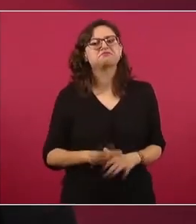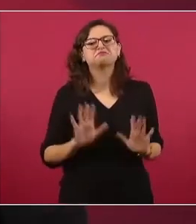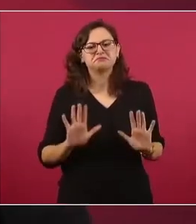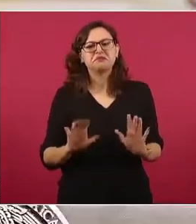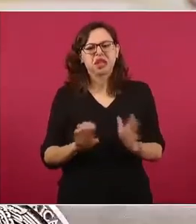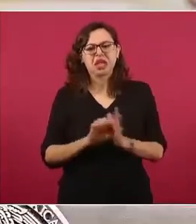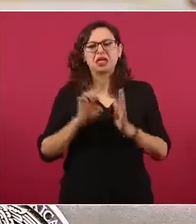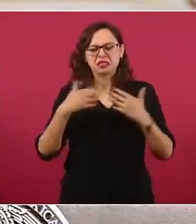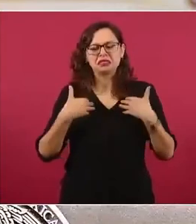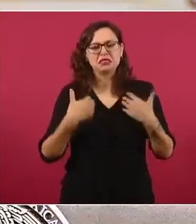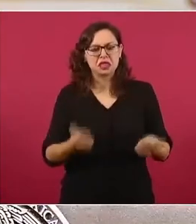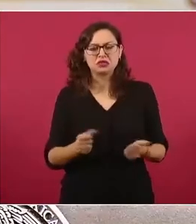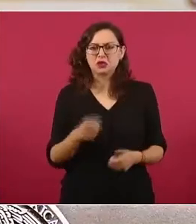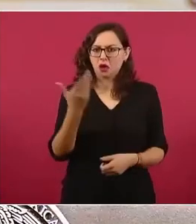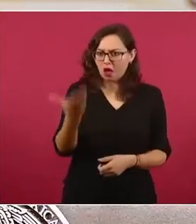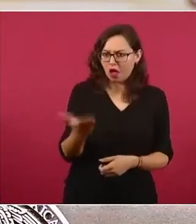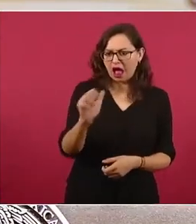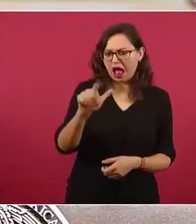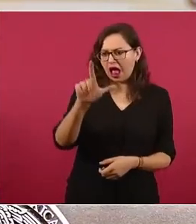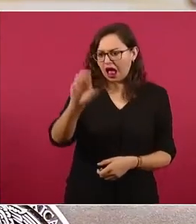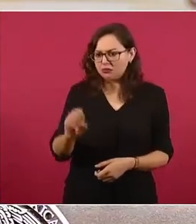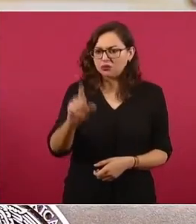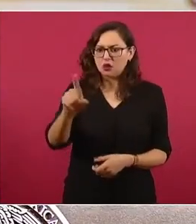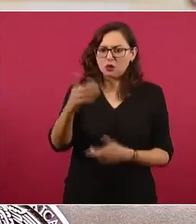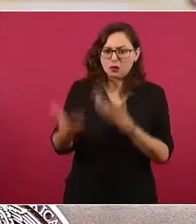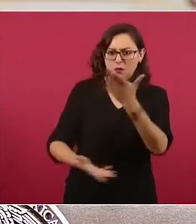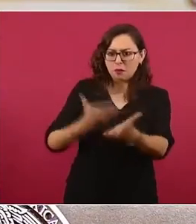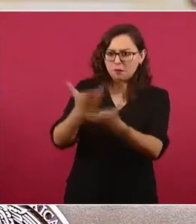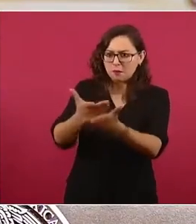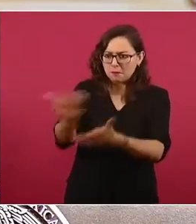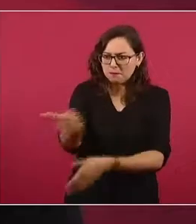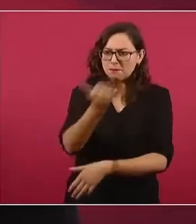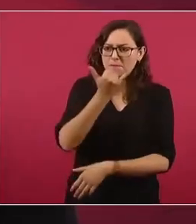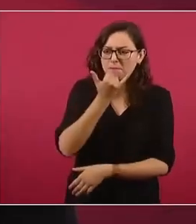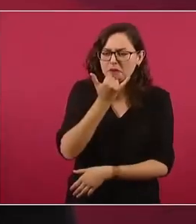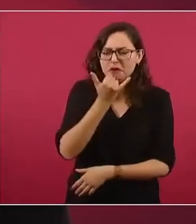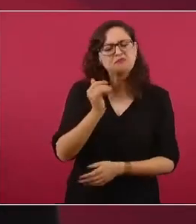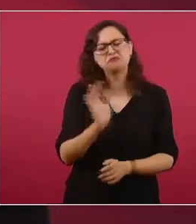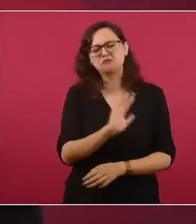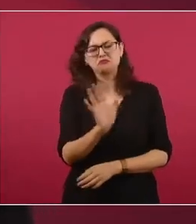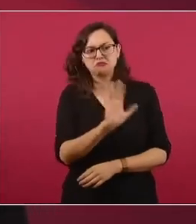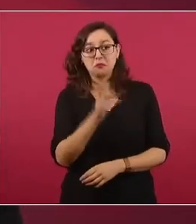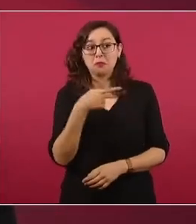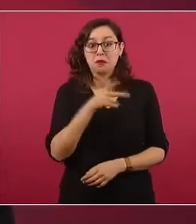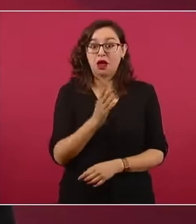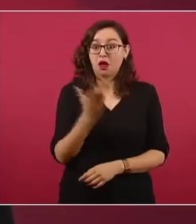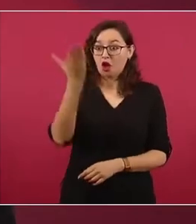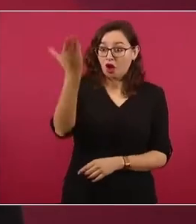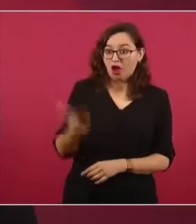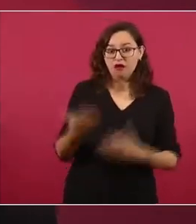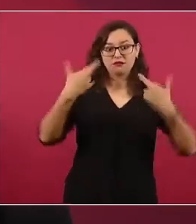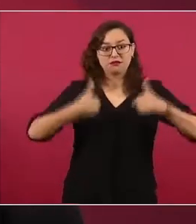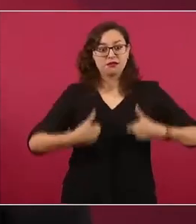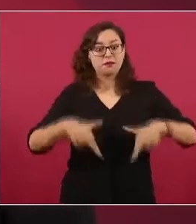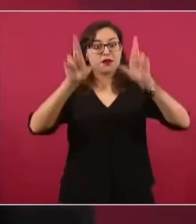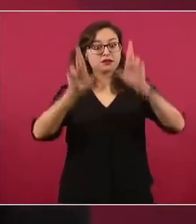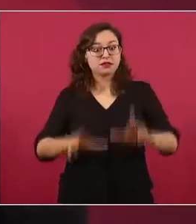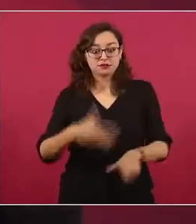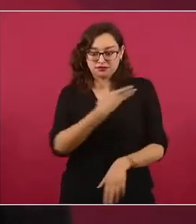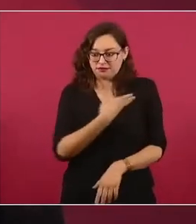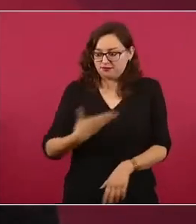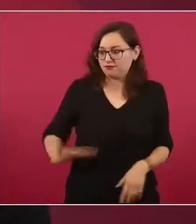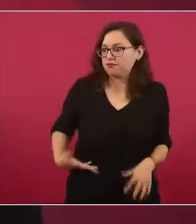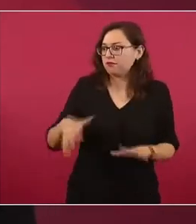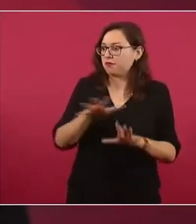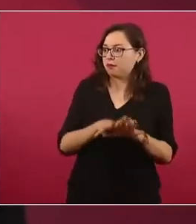la investidura, con el presidente de la República, el presidente de todos los mexicanos. Pero bueno, luego dicen que